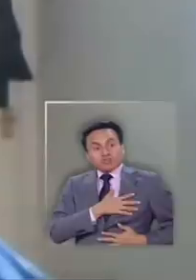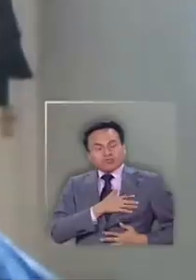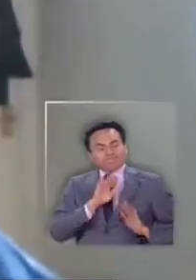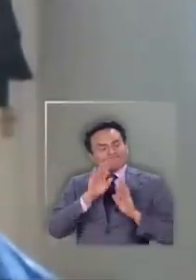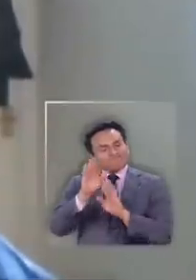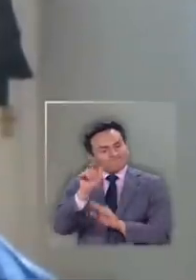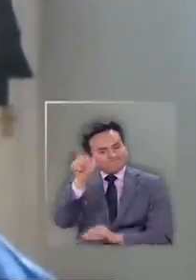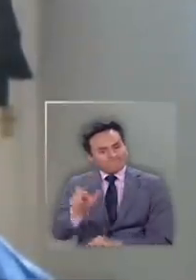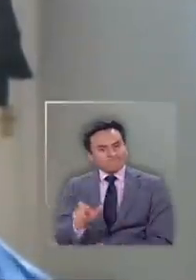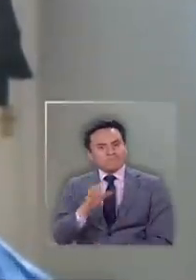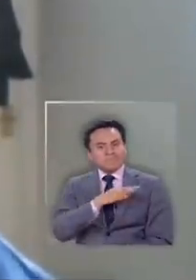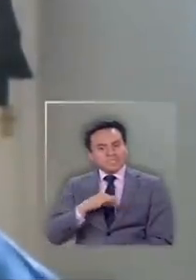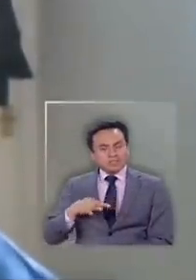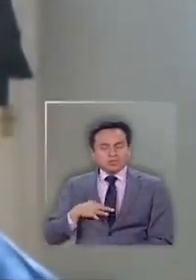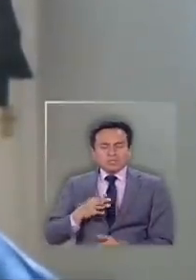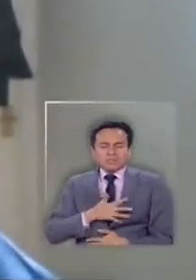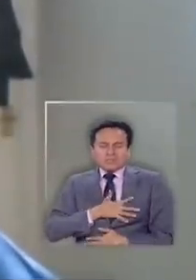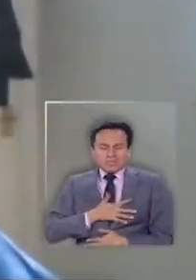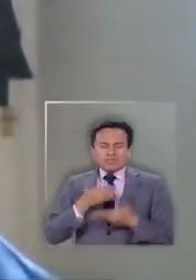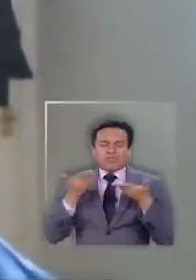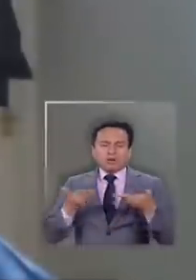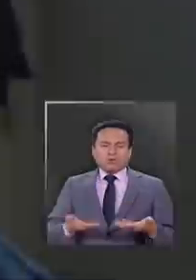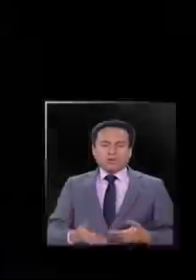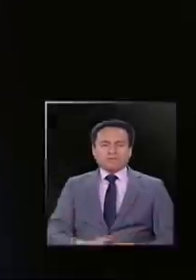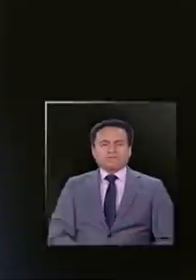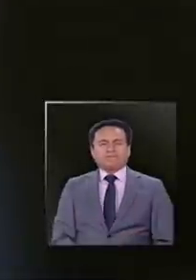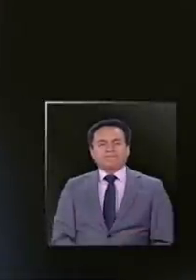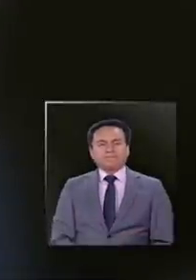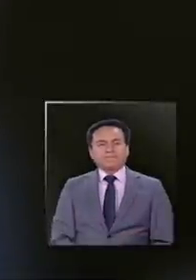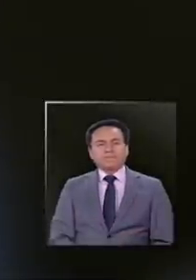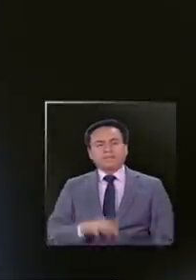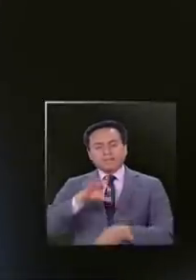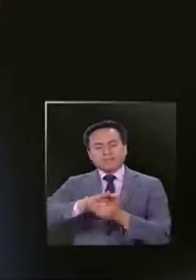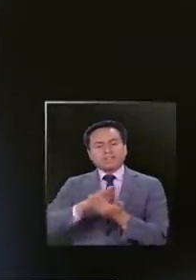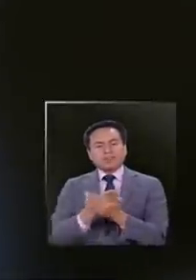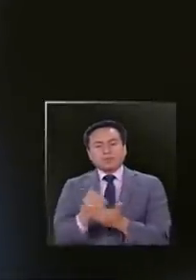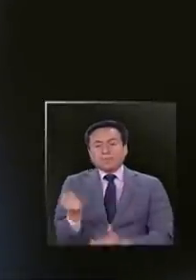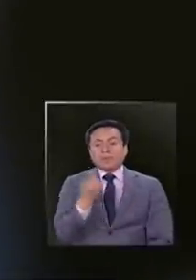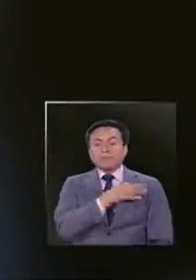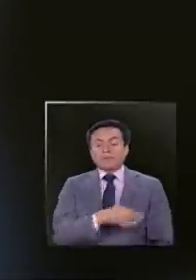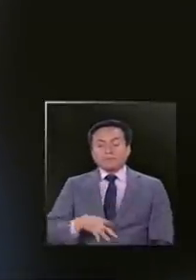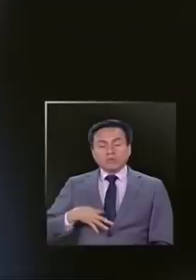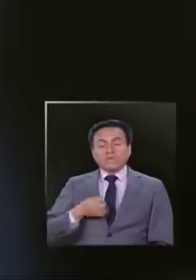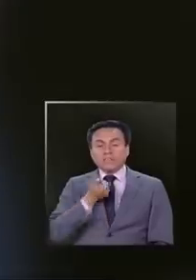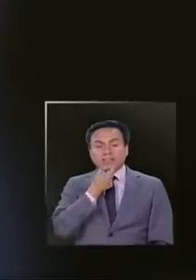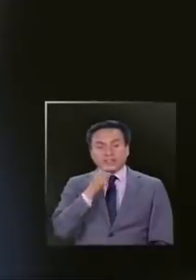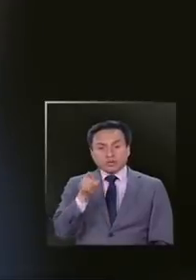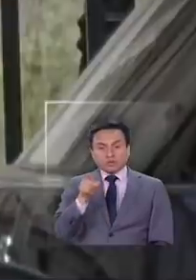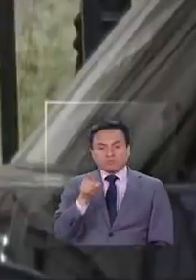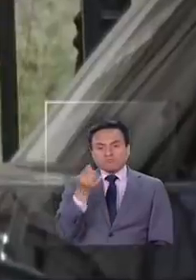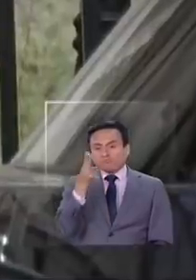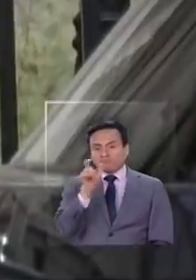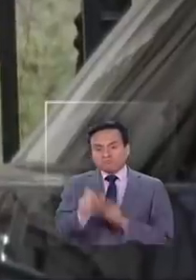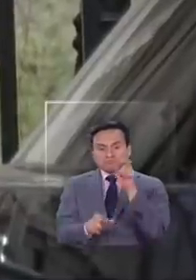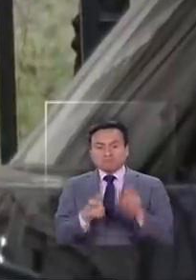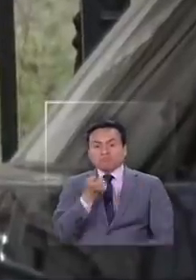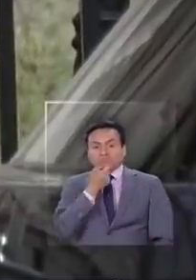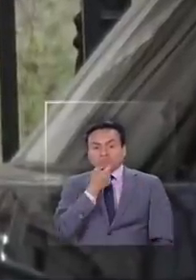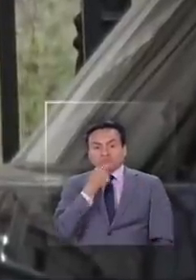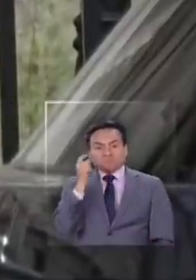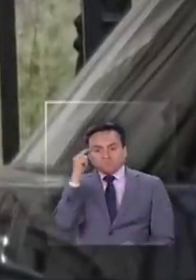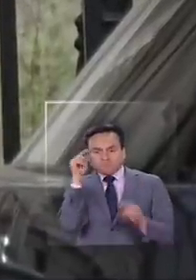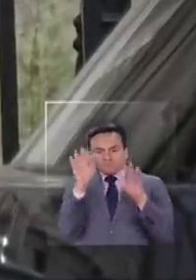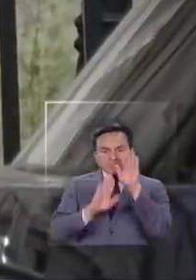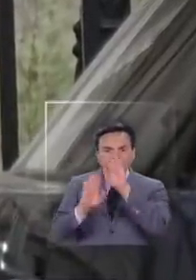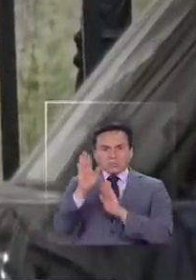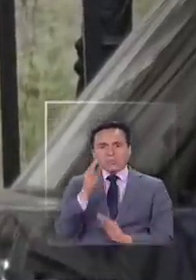con él y con lo que está experimentando ahora. La salud del primer ministro británico tiene no solo a los ingleses bajo